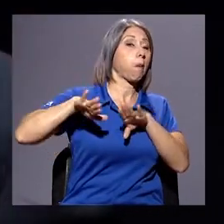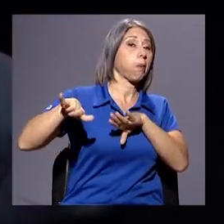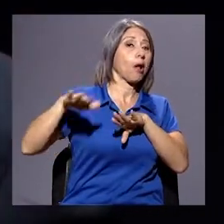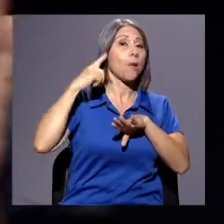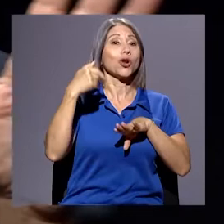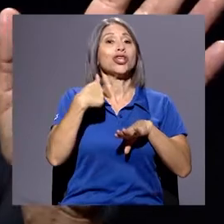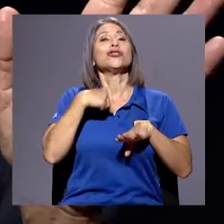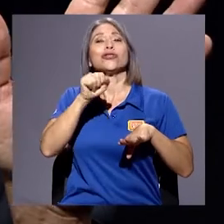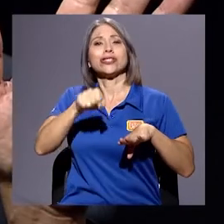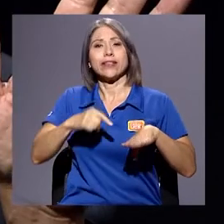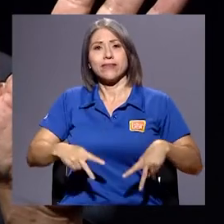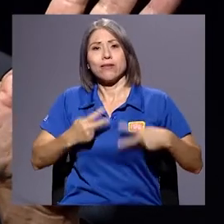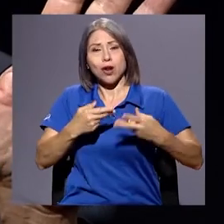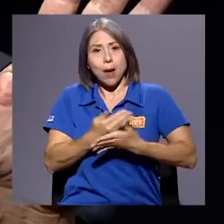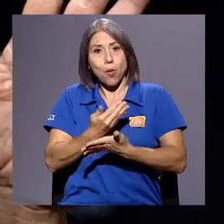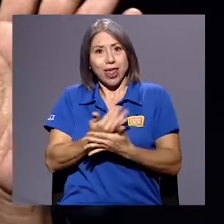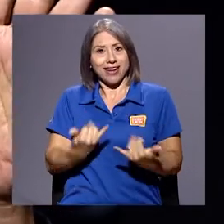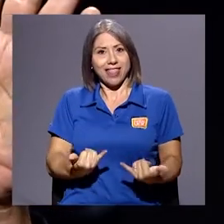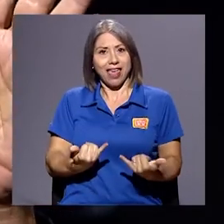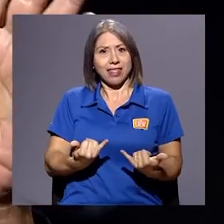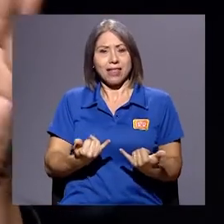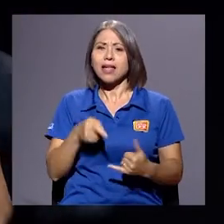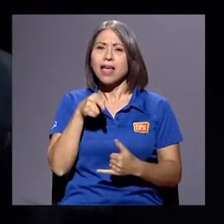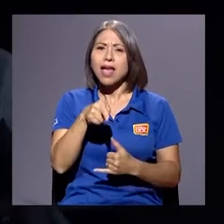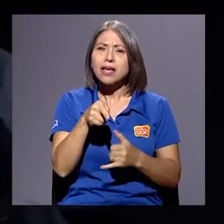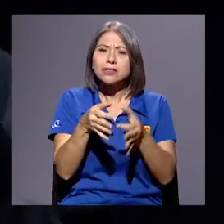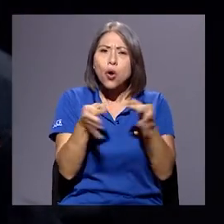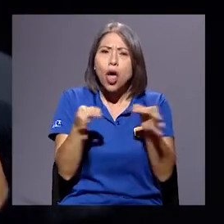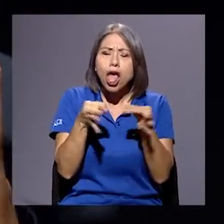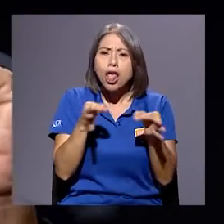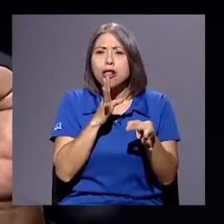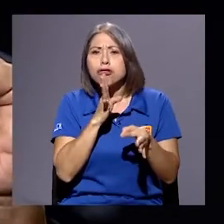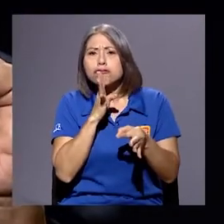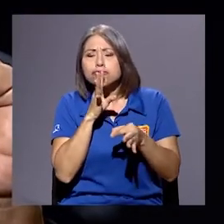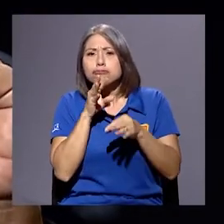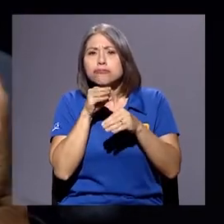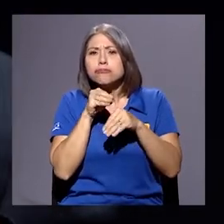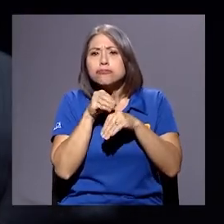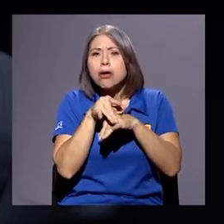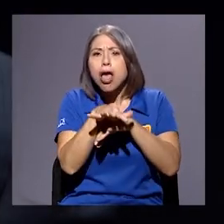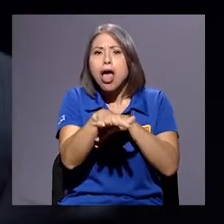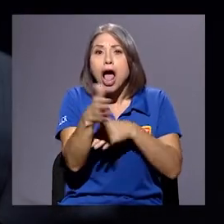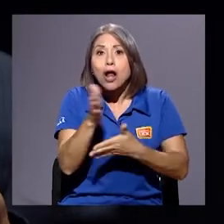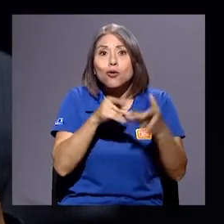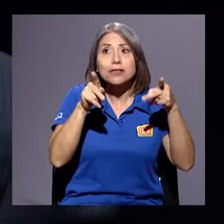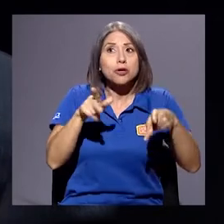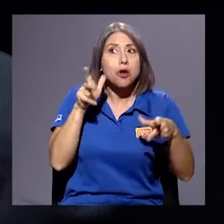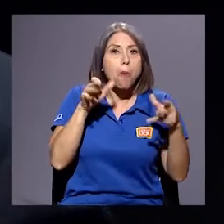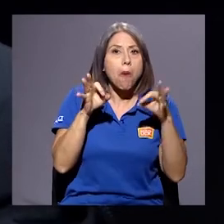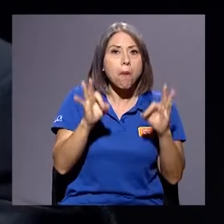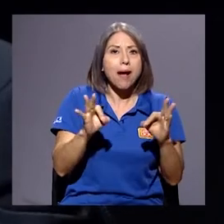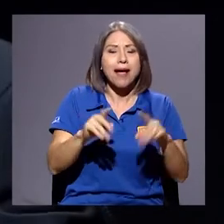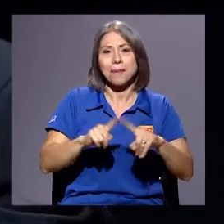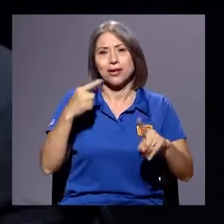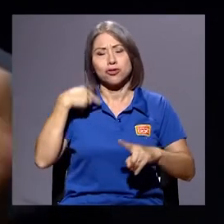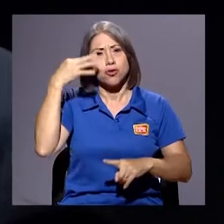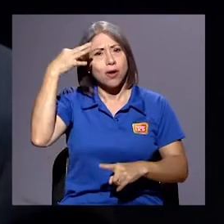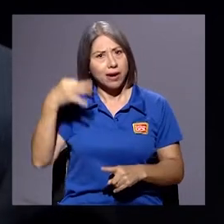Ese es un discurso especialmente sonoro para algunos oídos, pero yo creo que en términos del debate